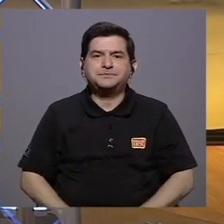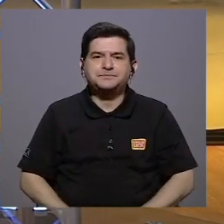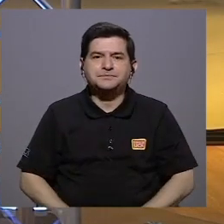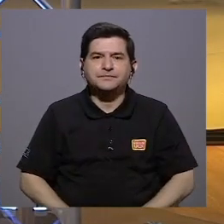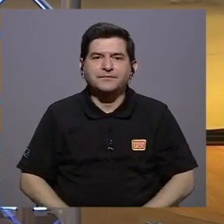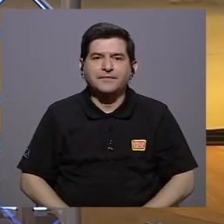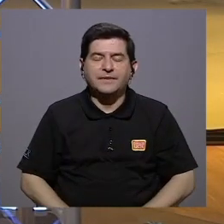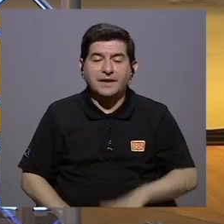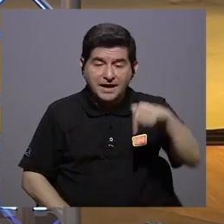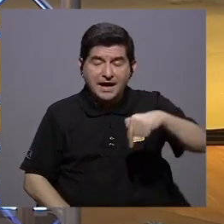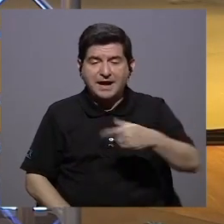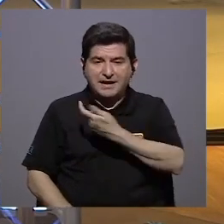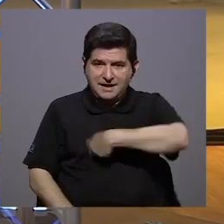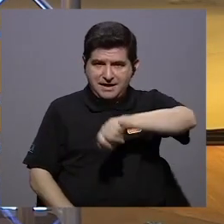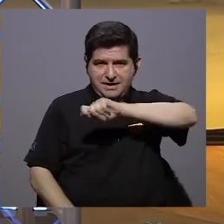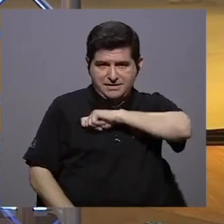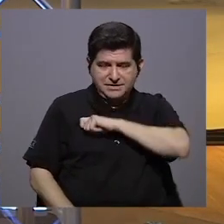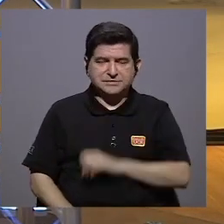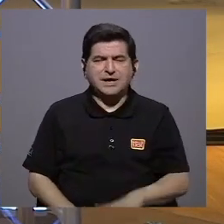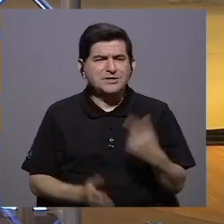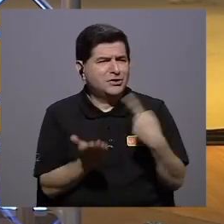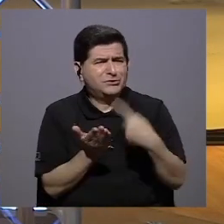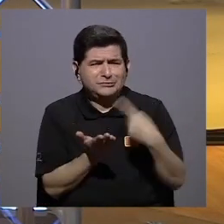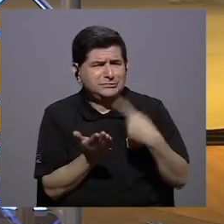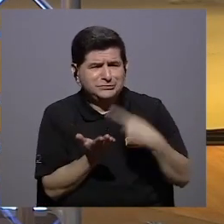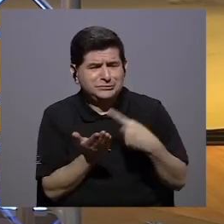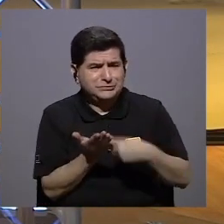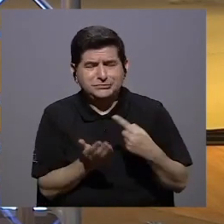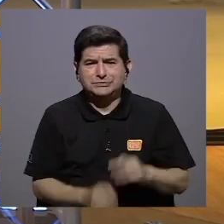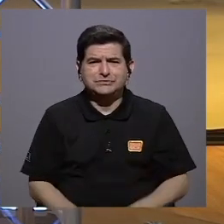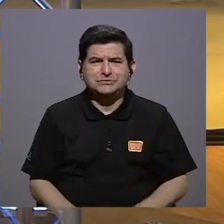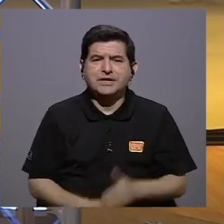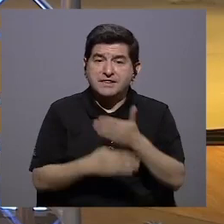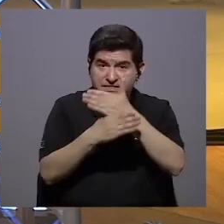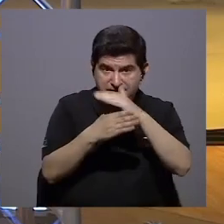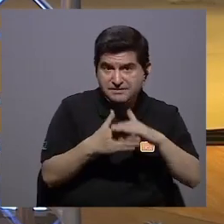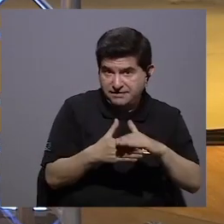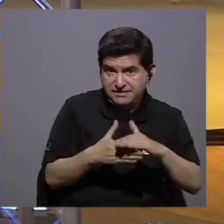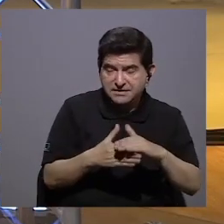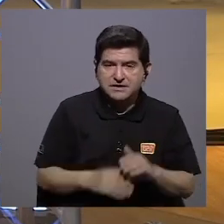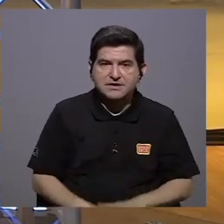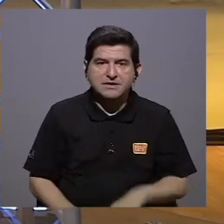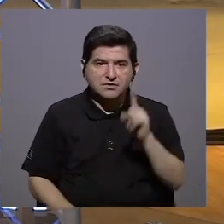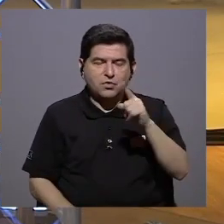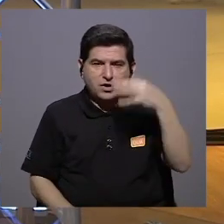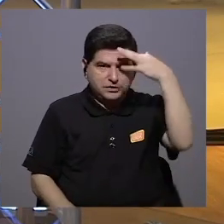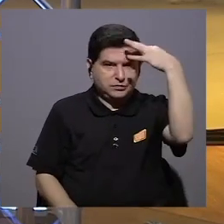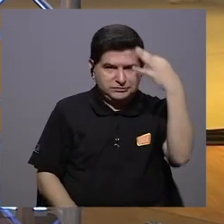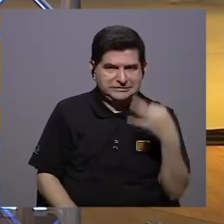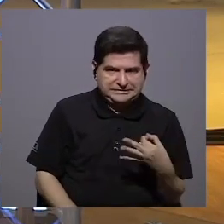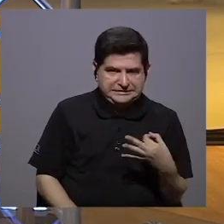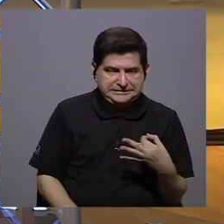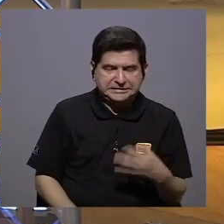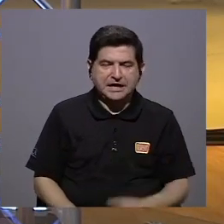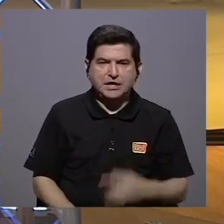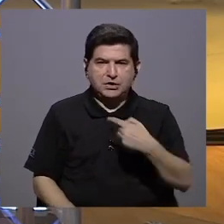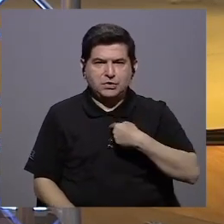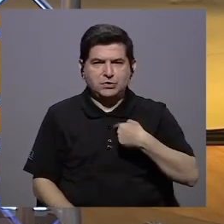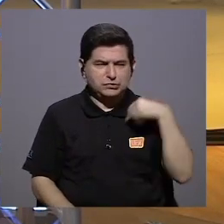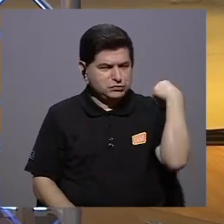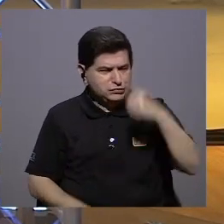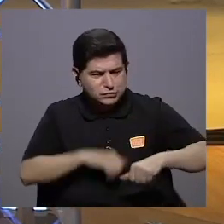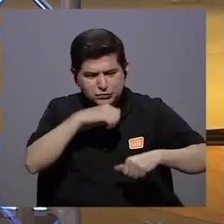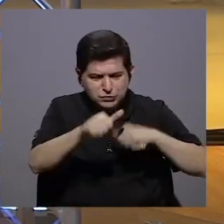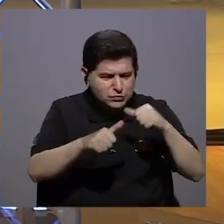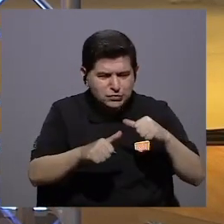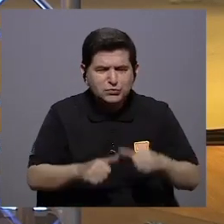mira aquí en España tenemos un enorme debate que se divide entre en una posición a la que yo estoy